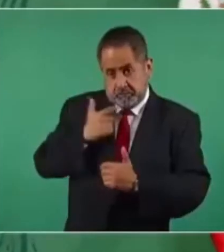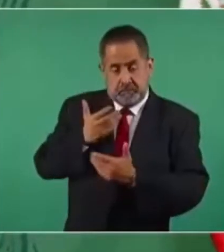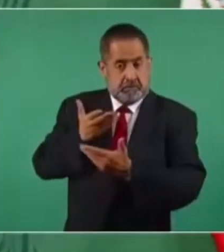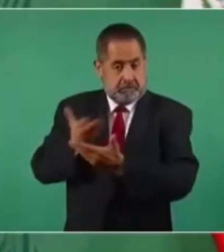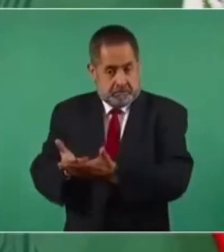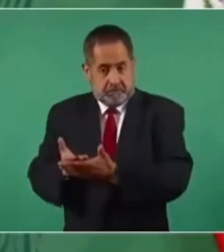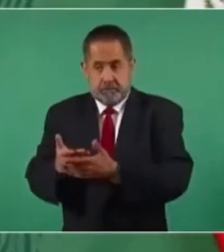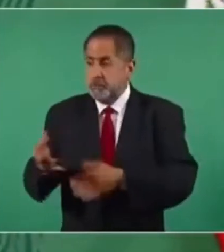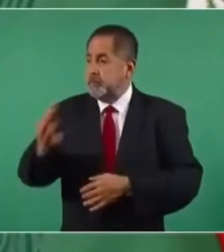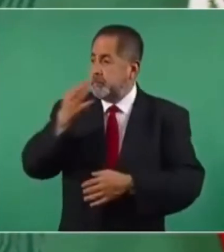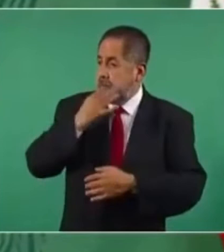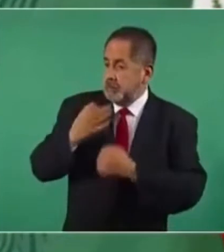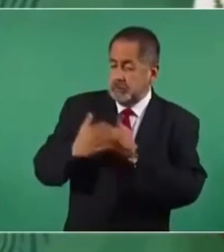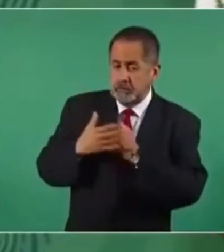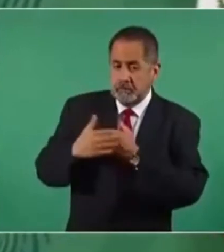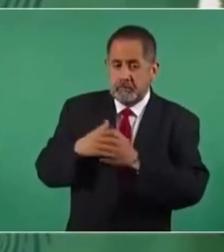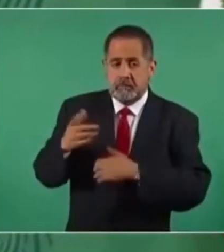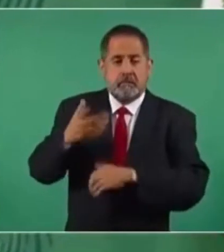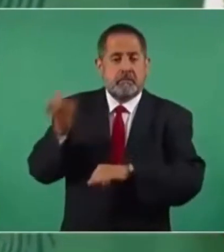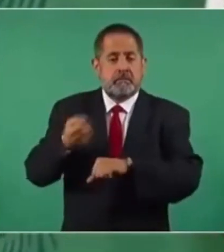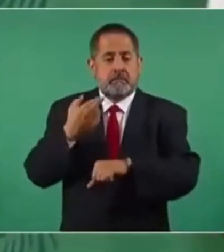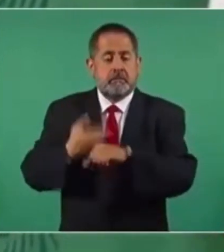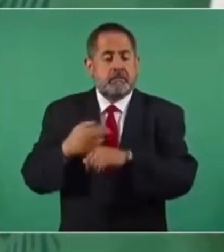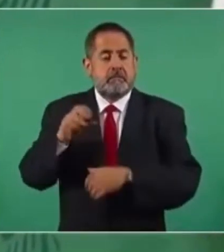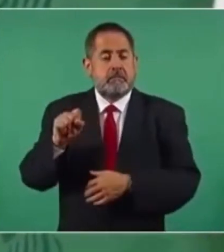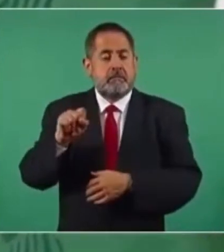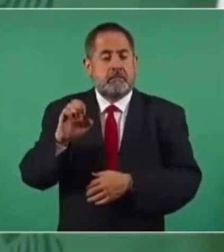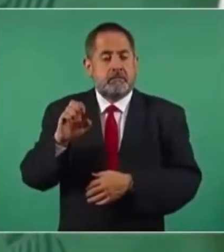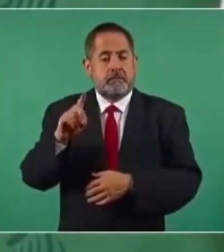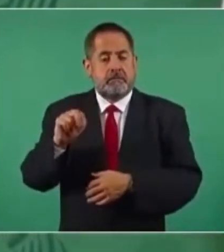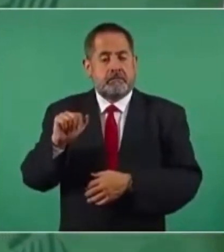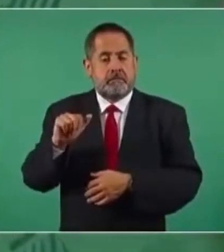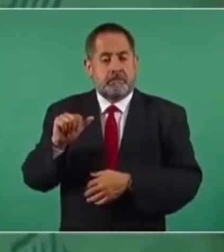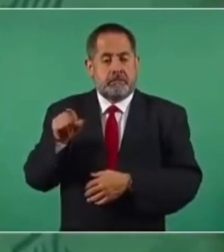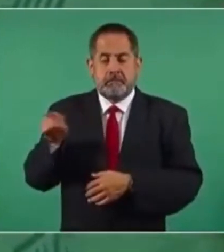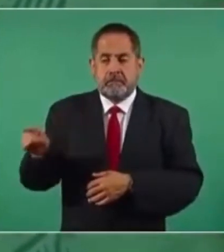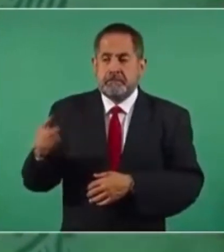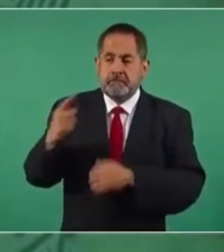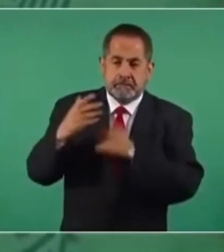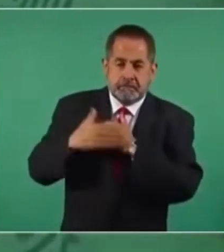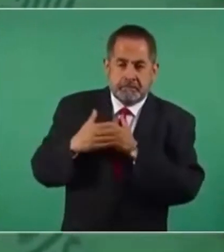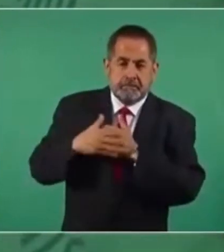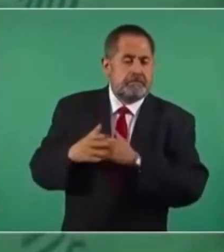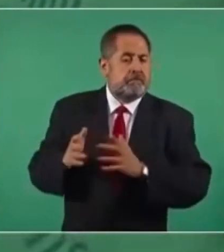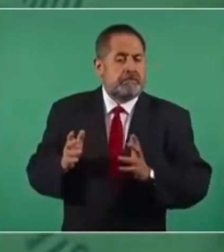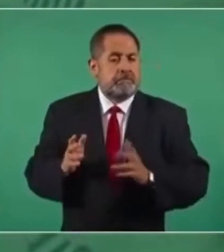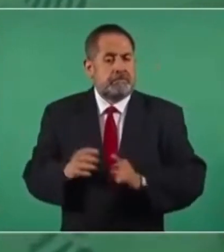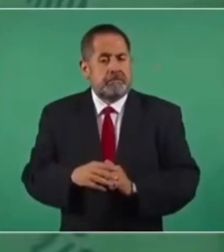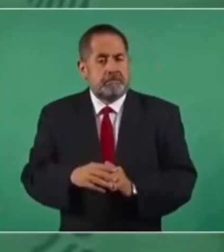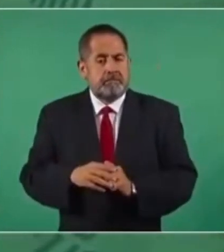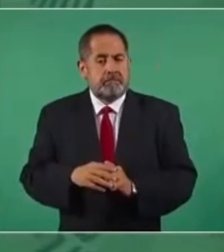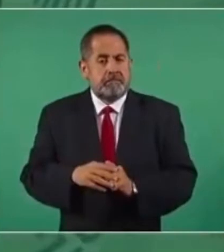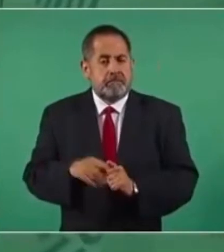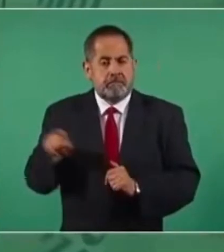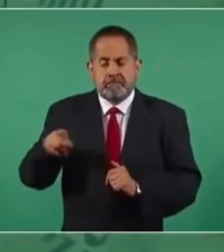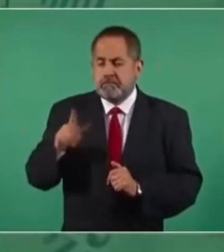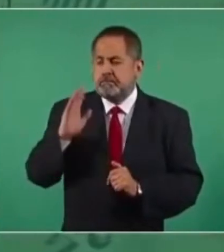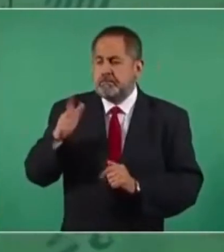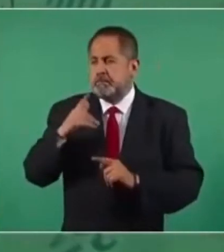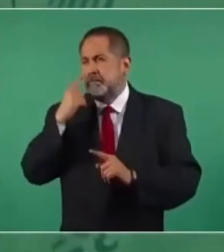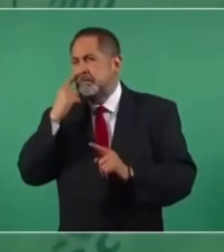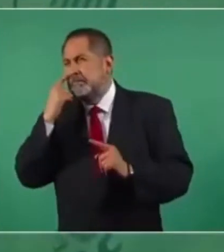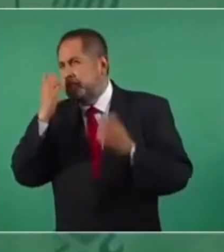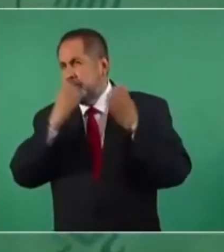el secretario de la Defensa de que habían hecho un reconocimiento